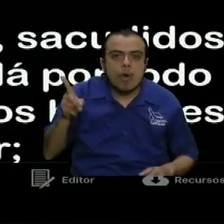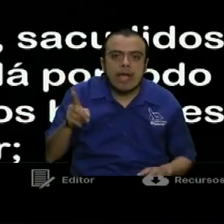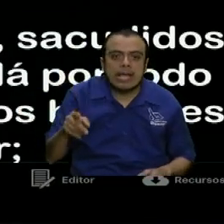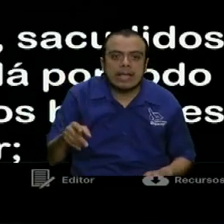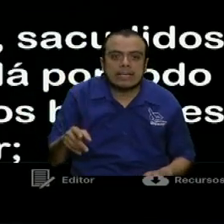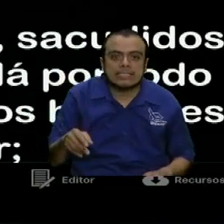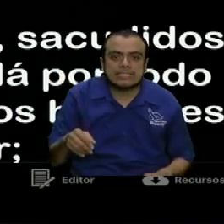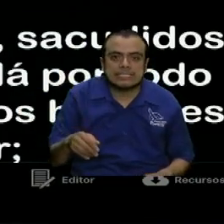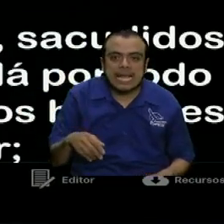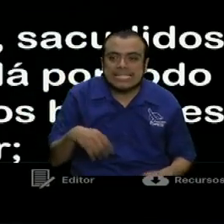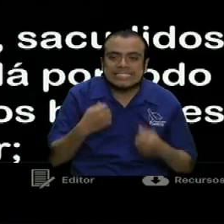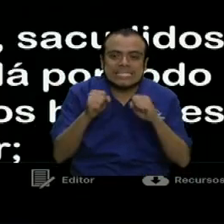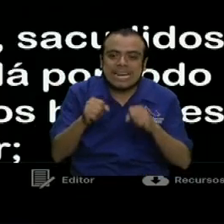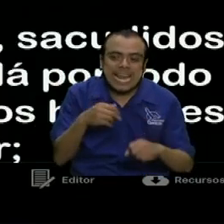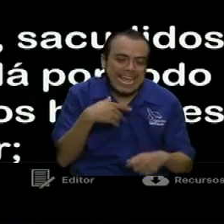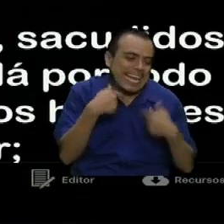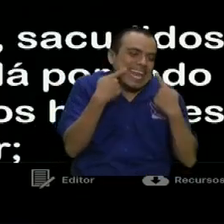gente.